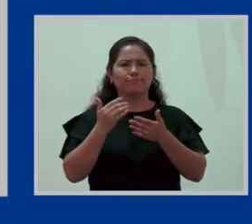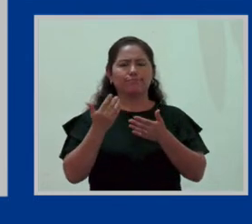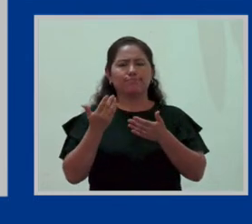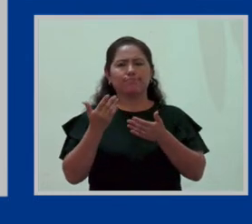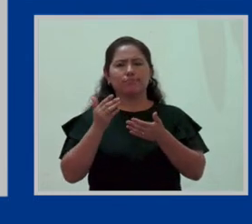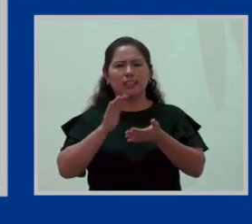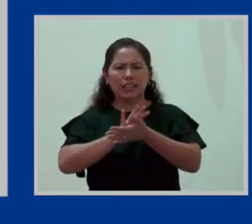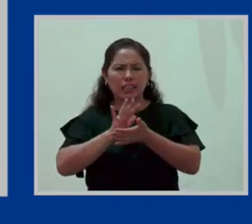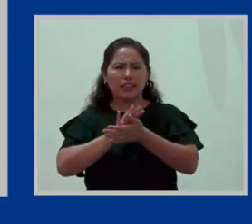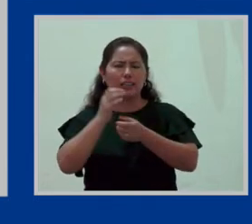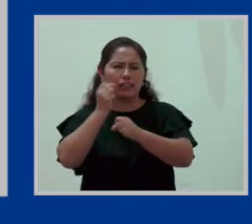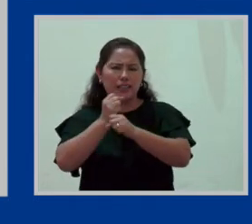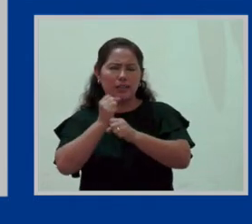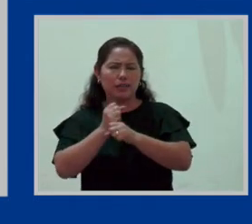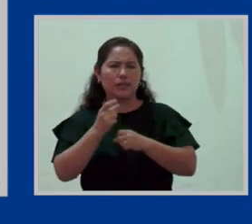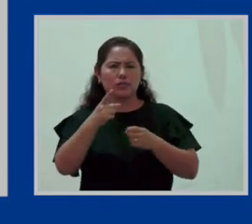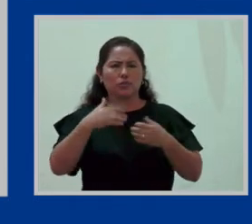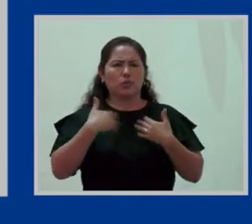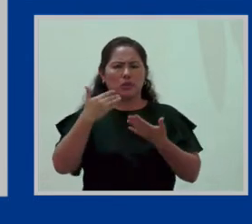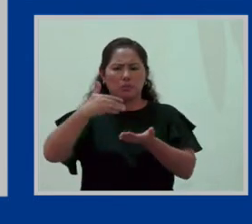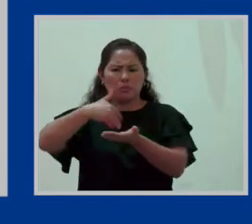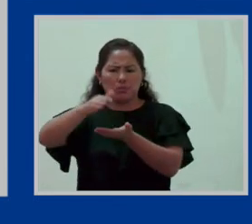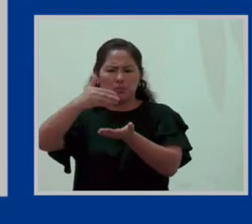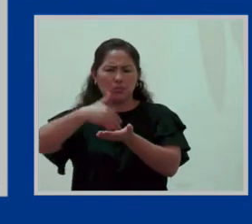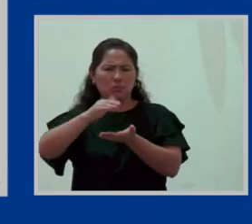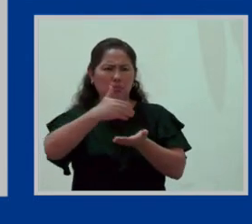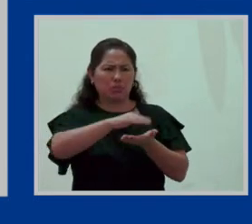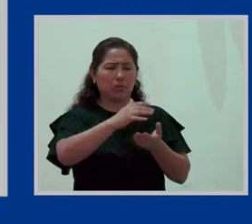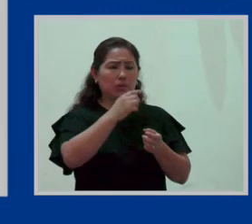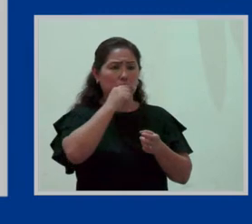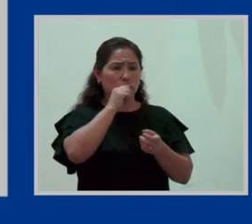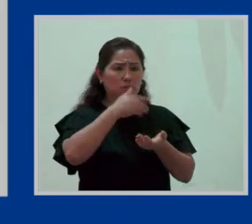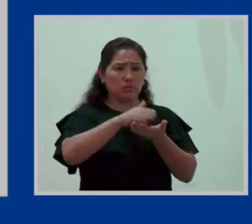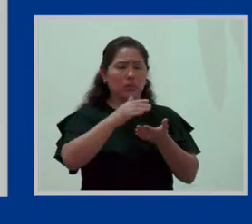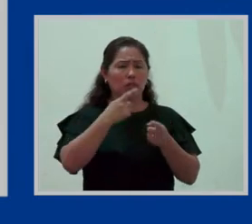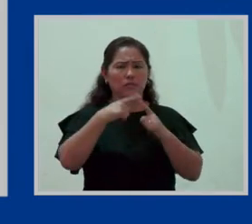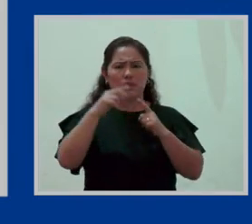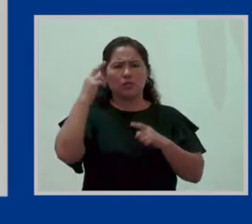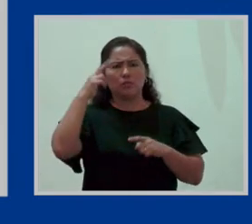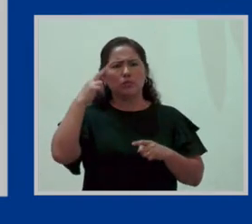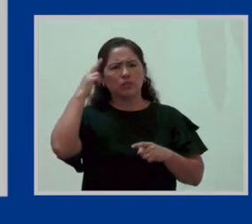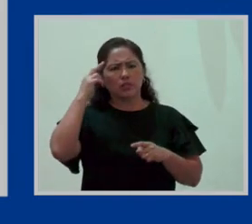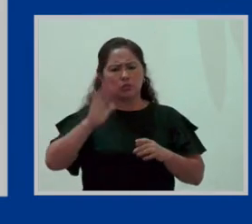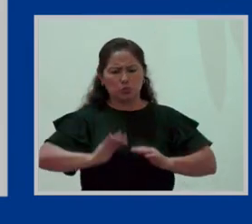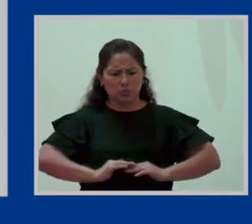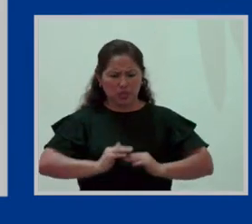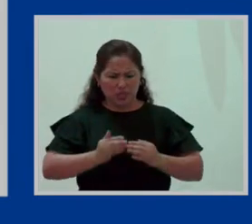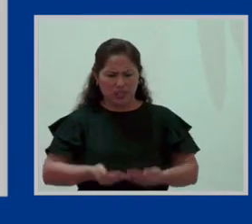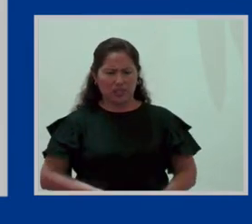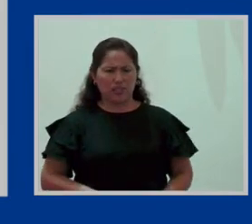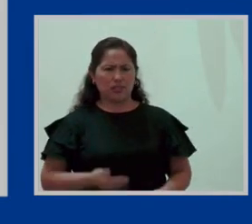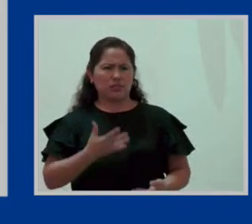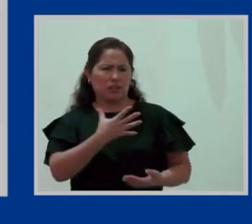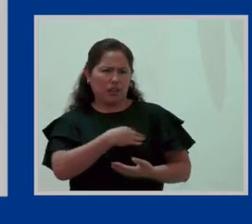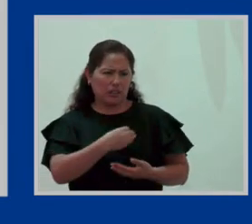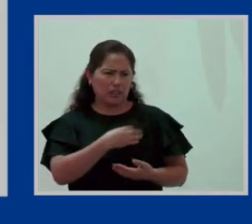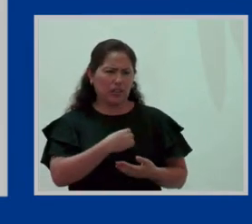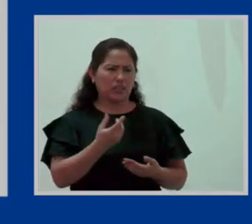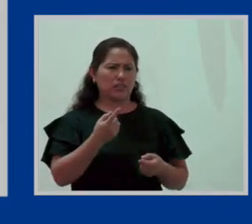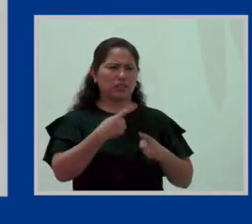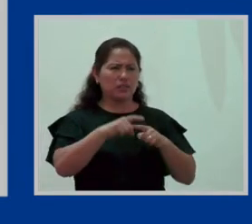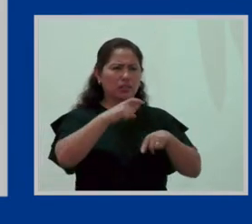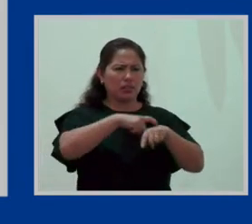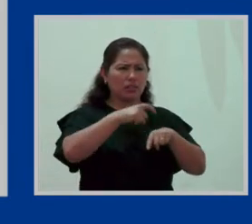no pueden ser despedidas por ningún motivo asociado a su embarazo, a la lactancia o a sus